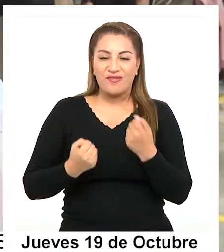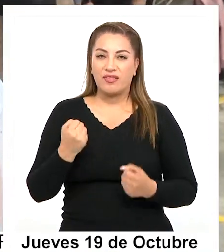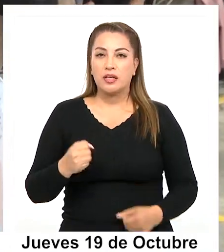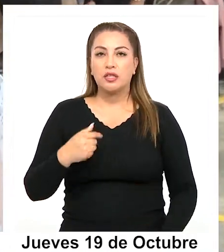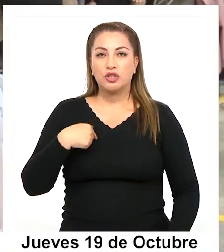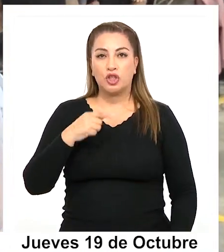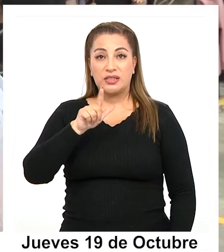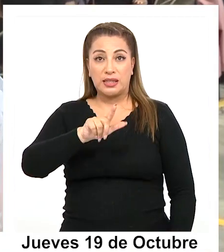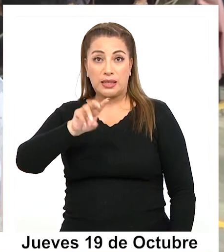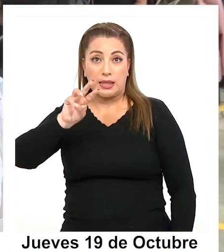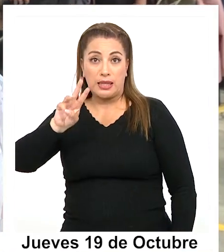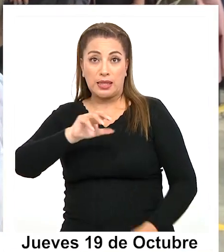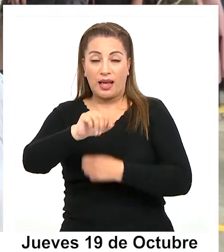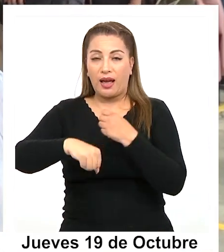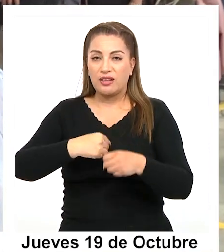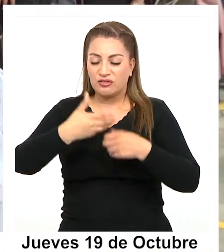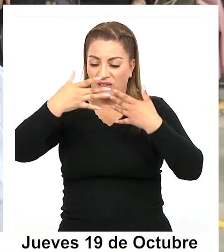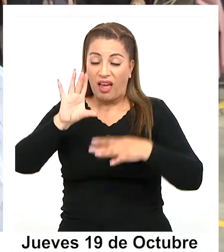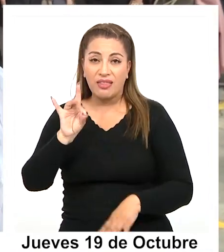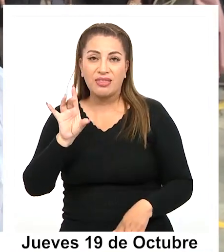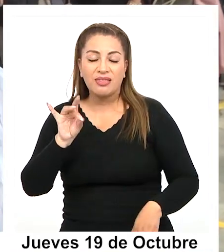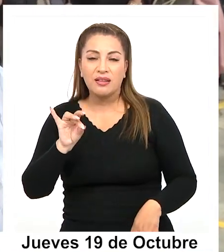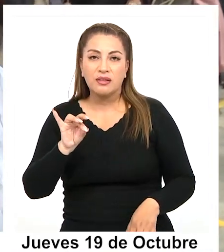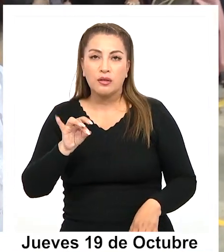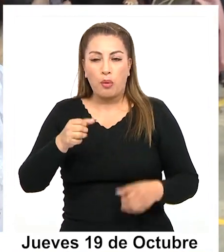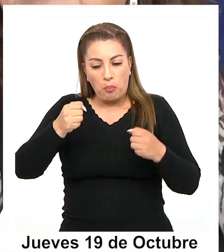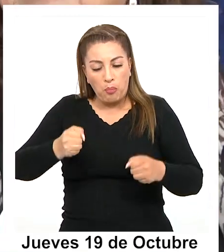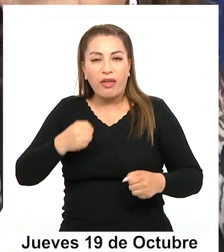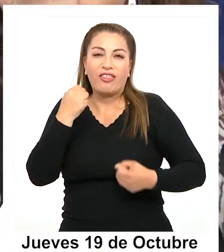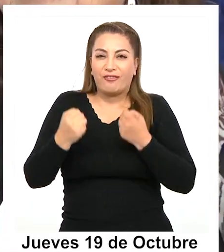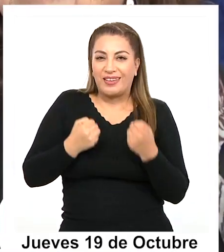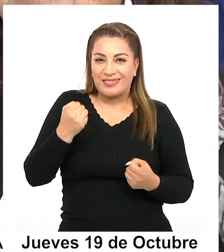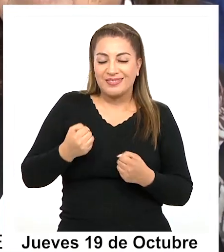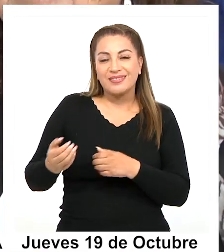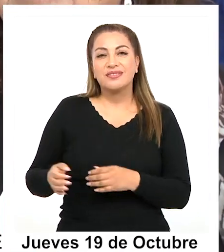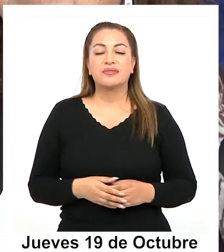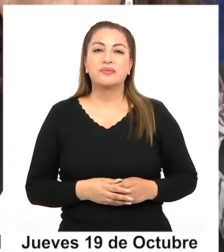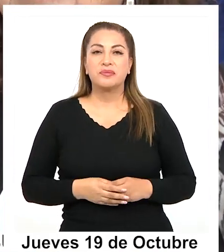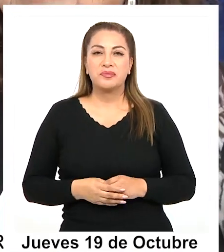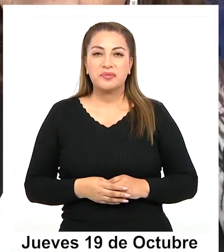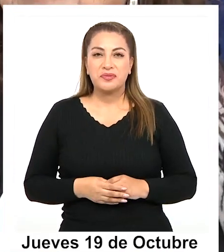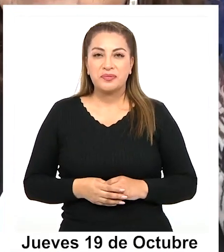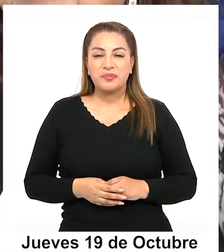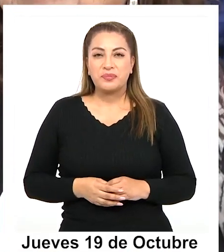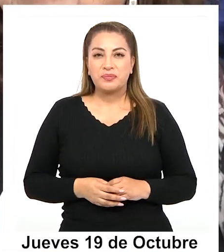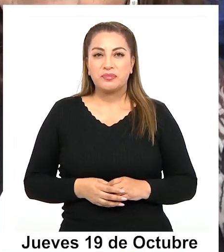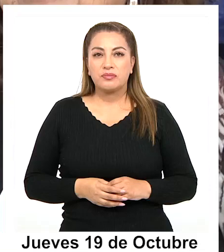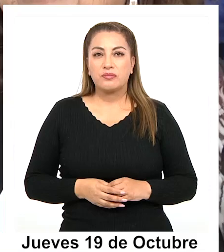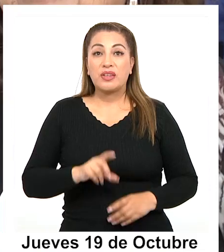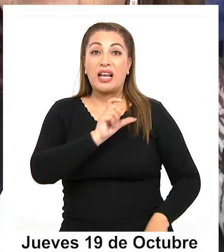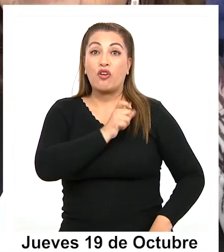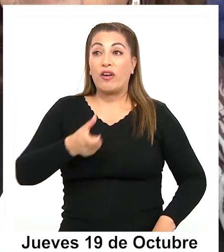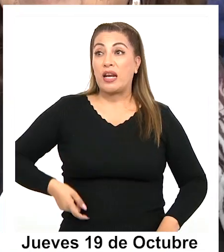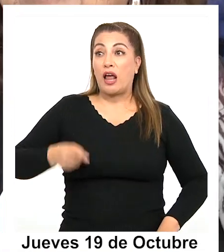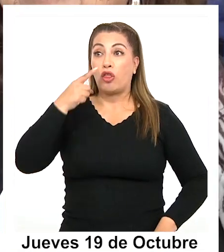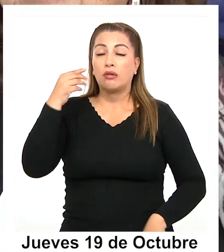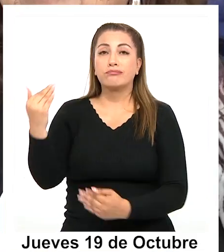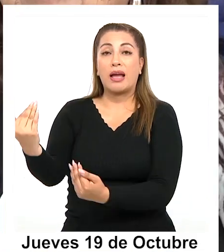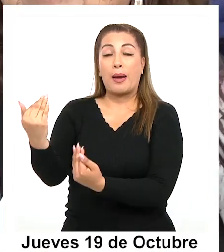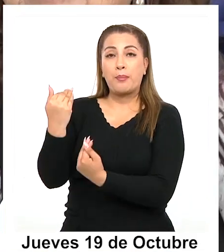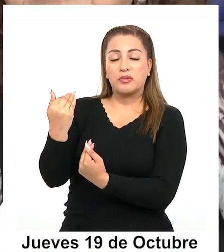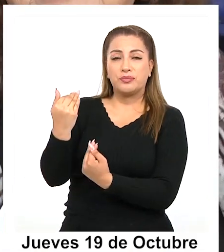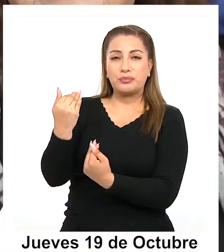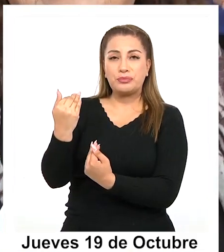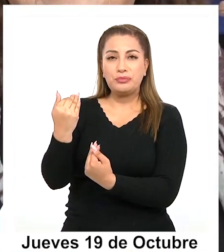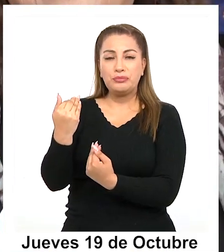Tengo 73 años ya, pero todavía puedo bailar. Hemos tenido apoyo cierto del gobernador, que nos ha apoyado